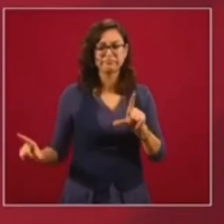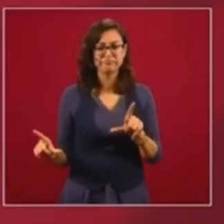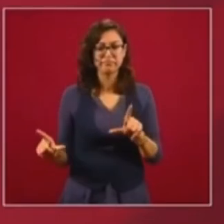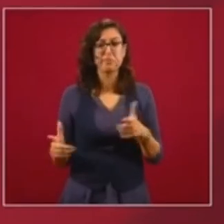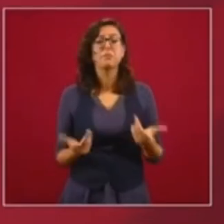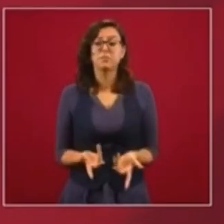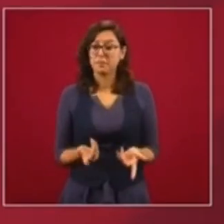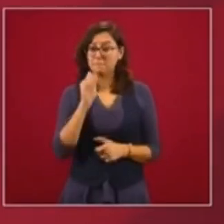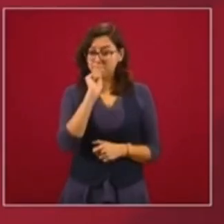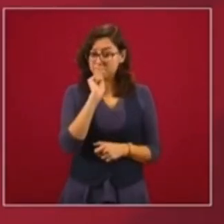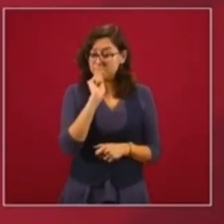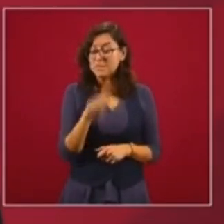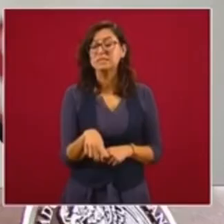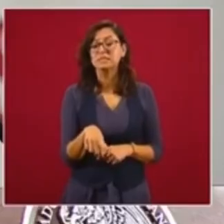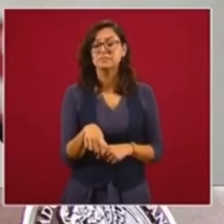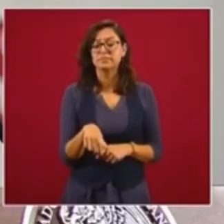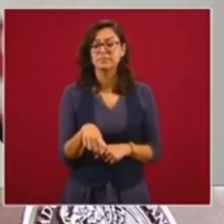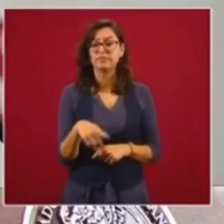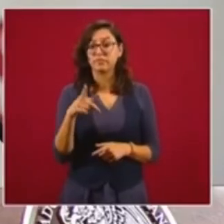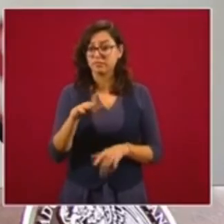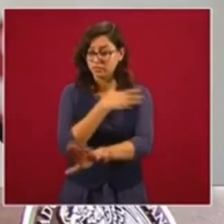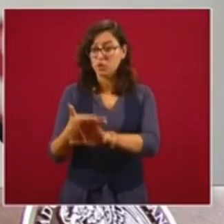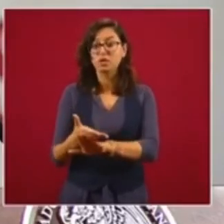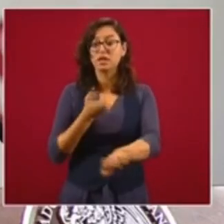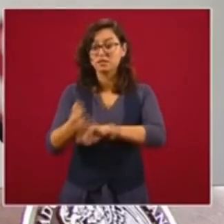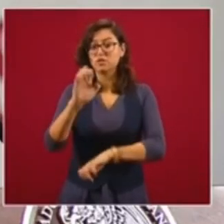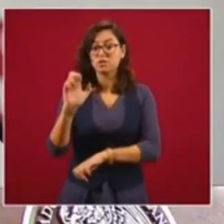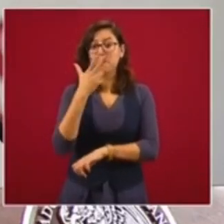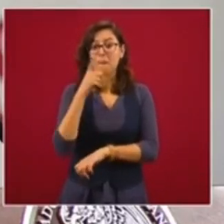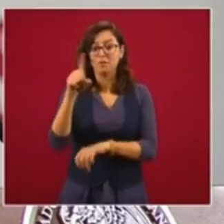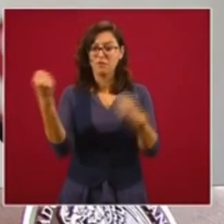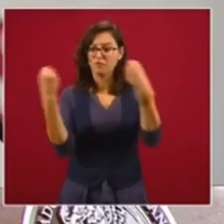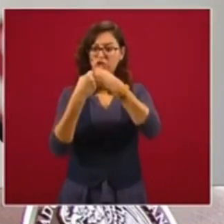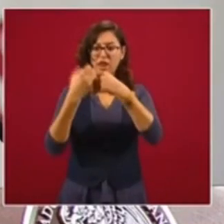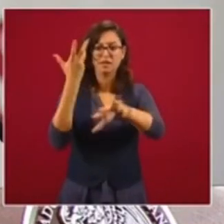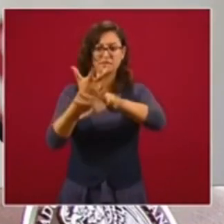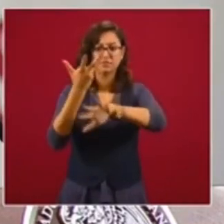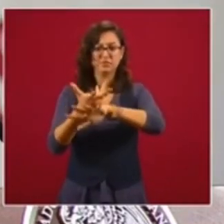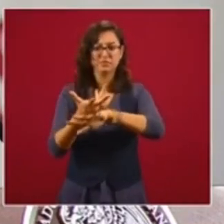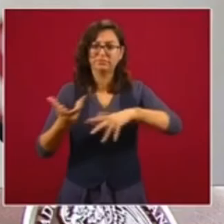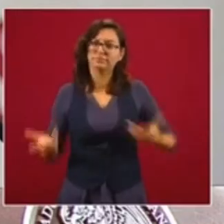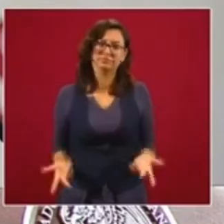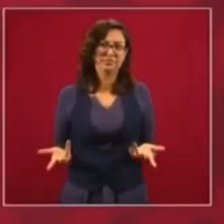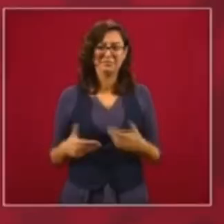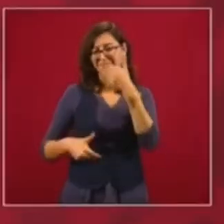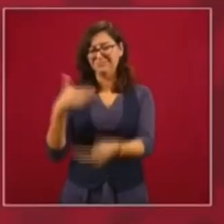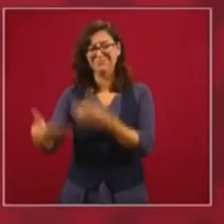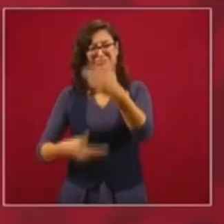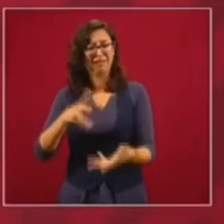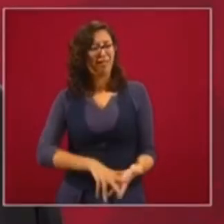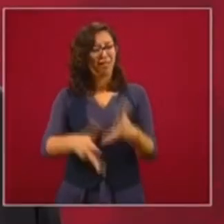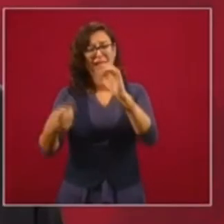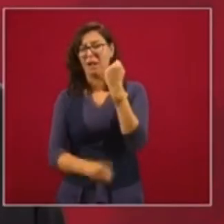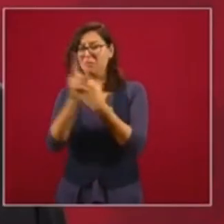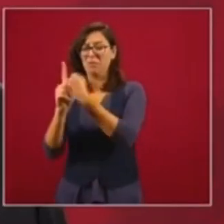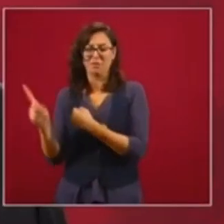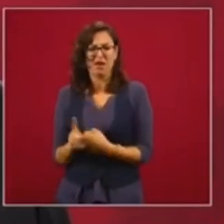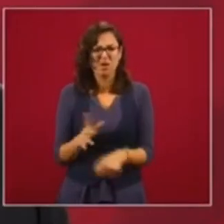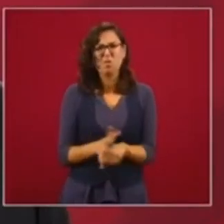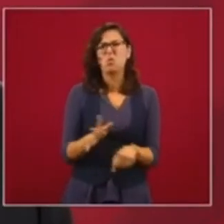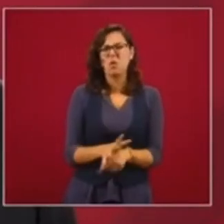incluso de Chihuahua, porque es frontera con Estados Unidos. Y nos afecta todo por la demagogia,